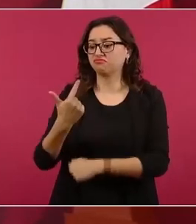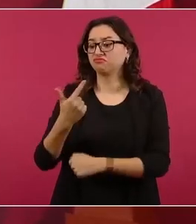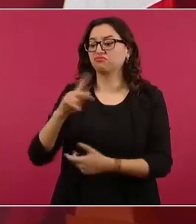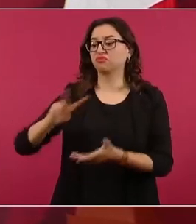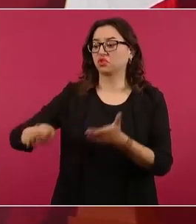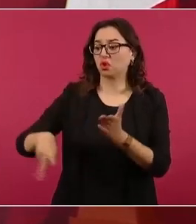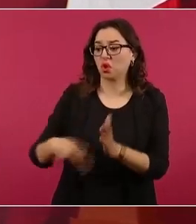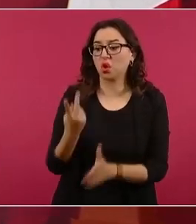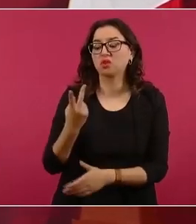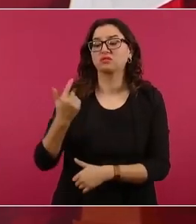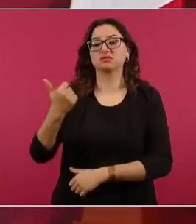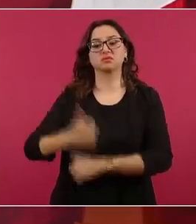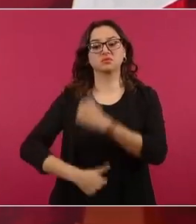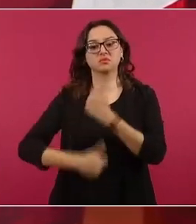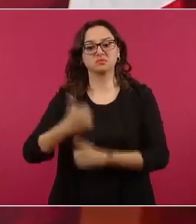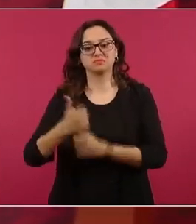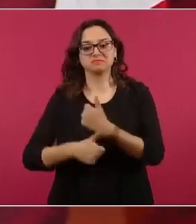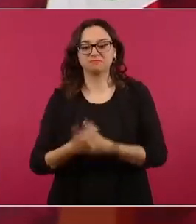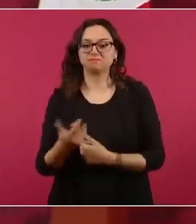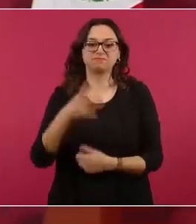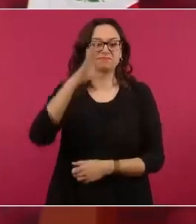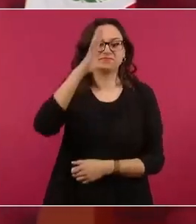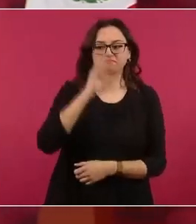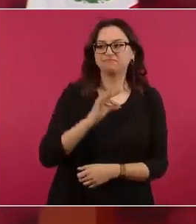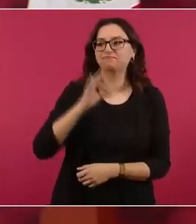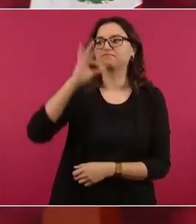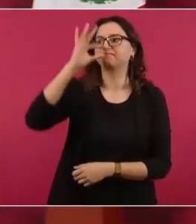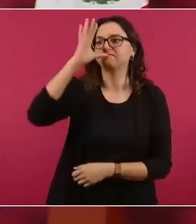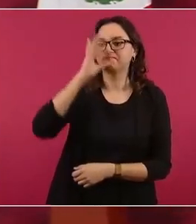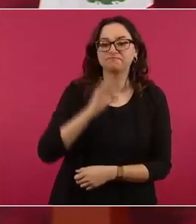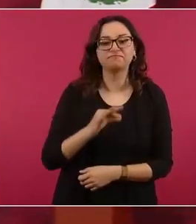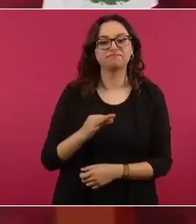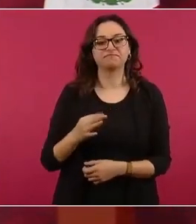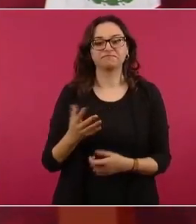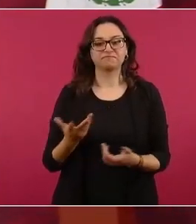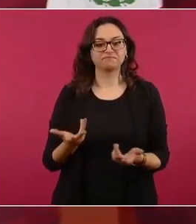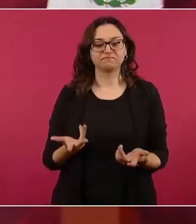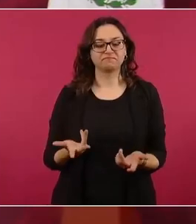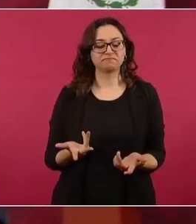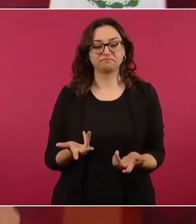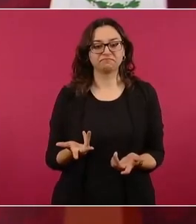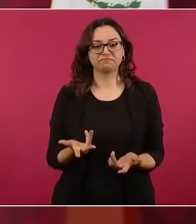había podido por